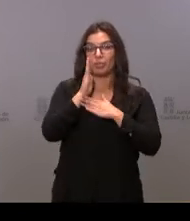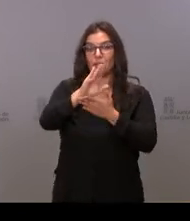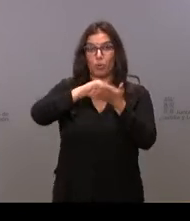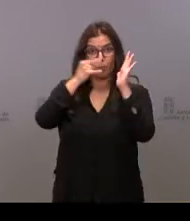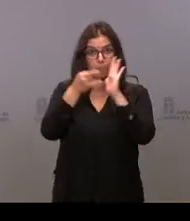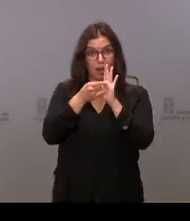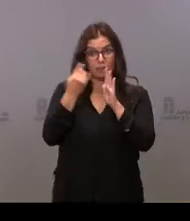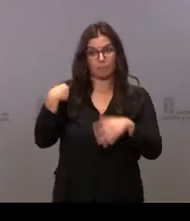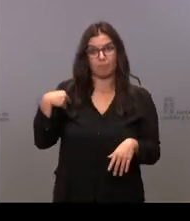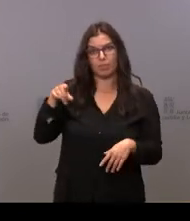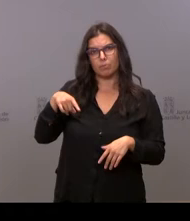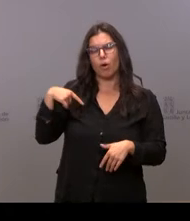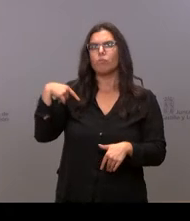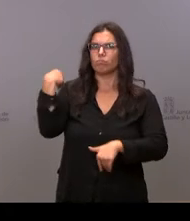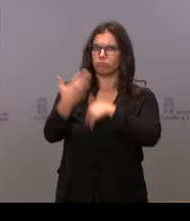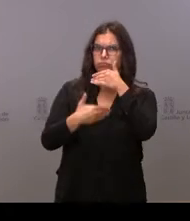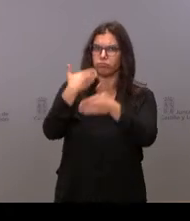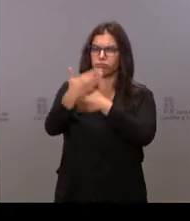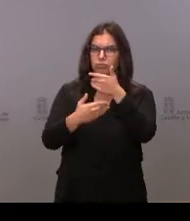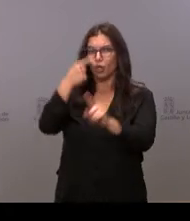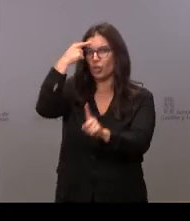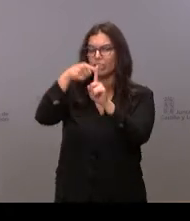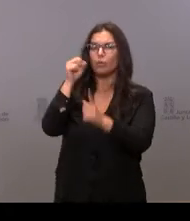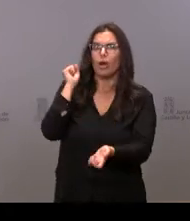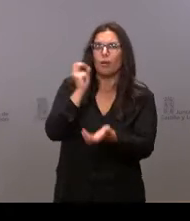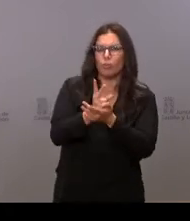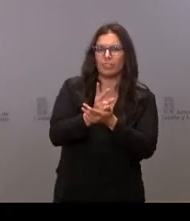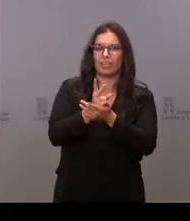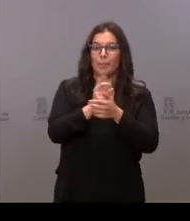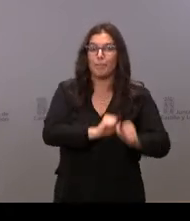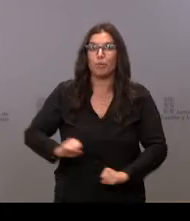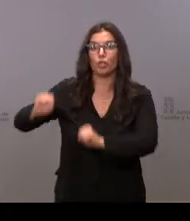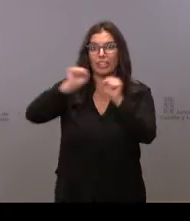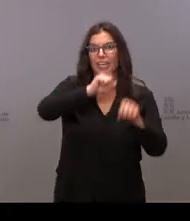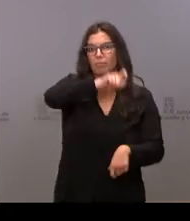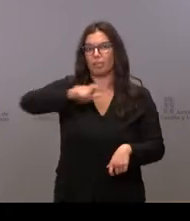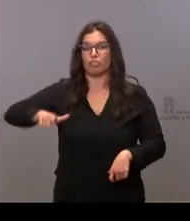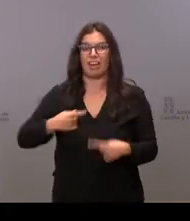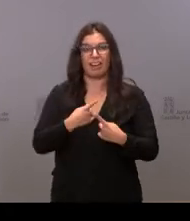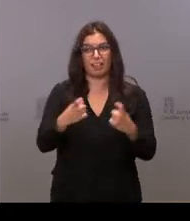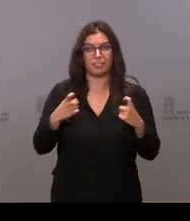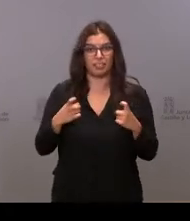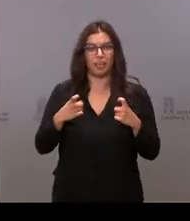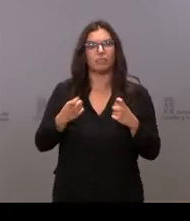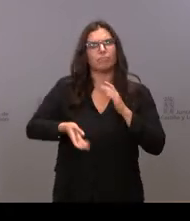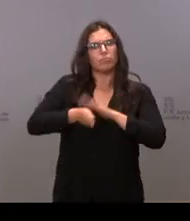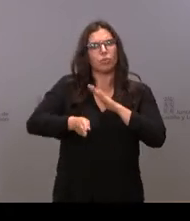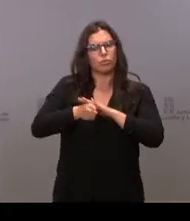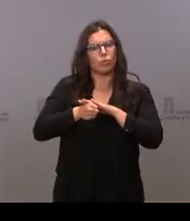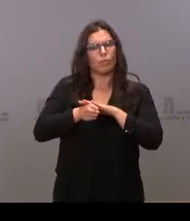que sigue avanzando, apostando por proteger a las personas que lo necesitan. Y seguimos